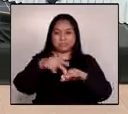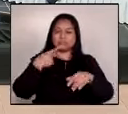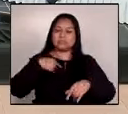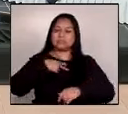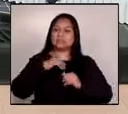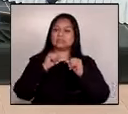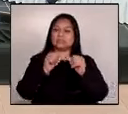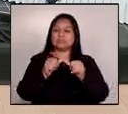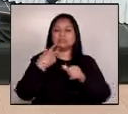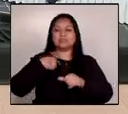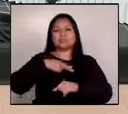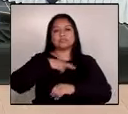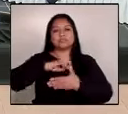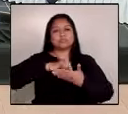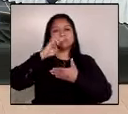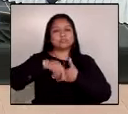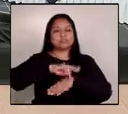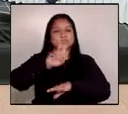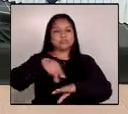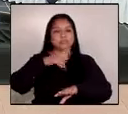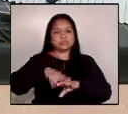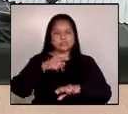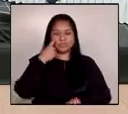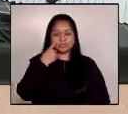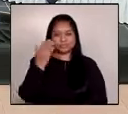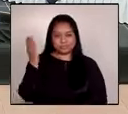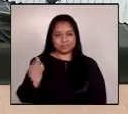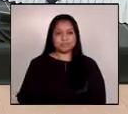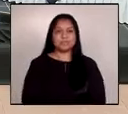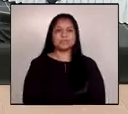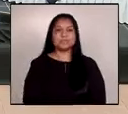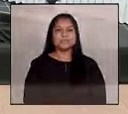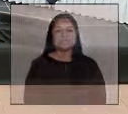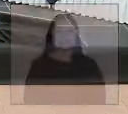programación regular y en